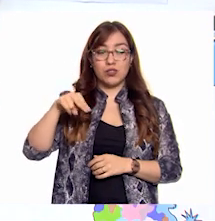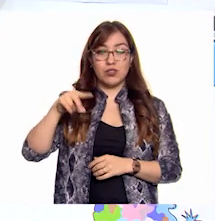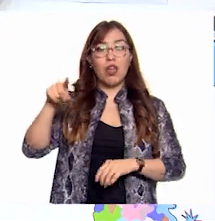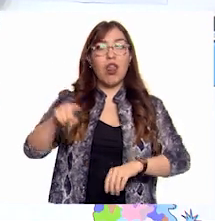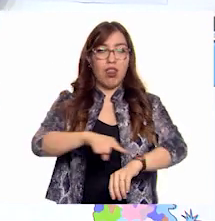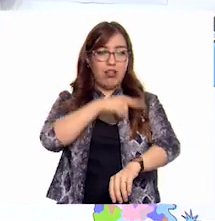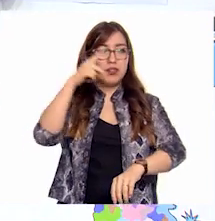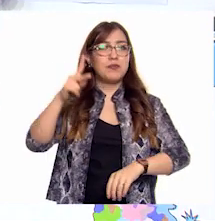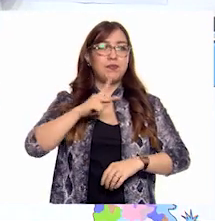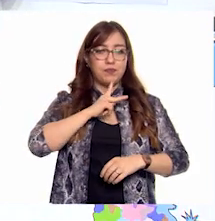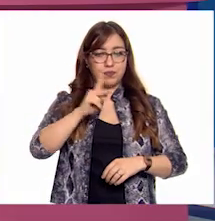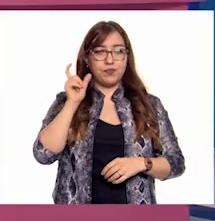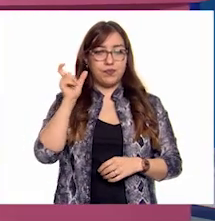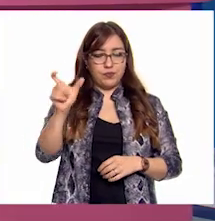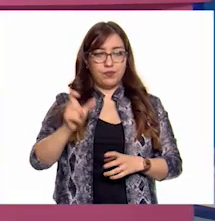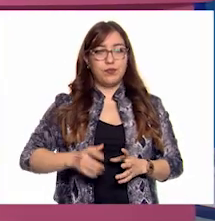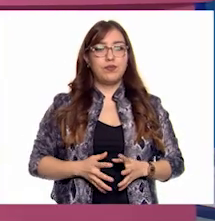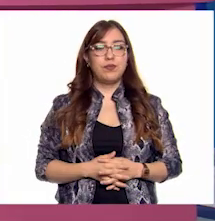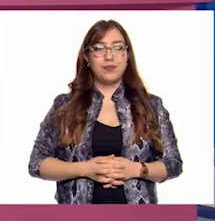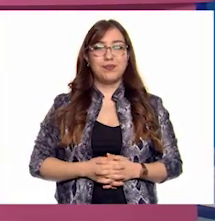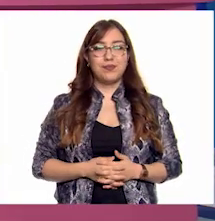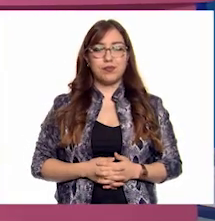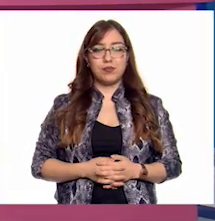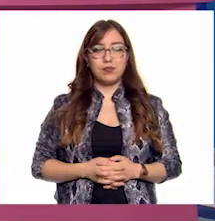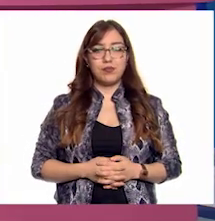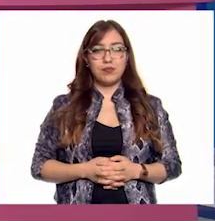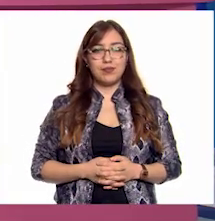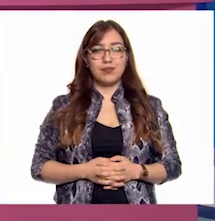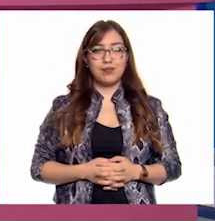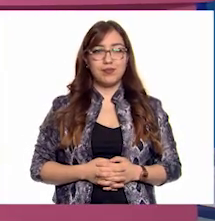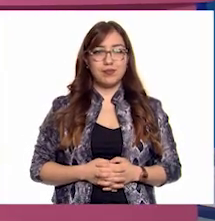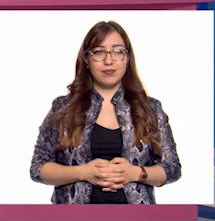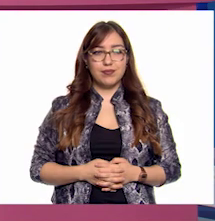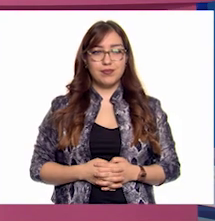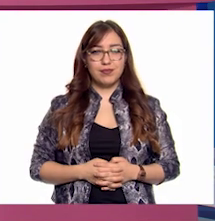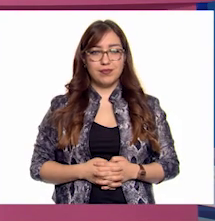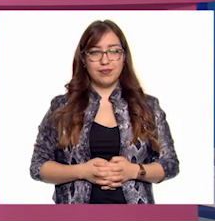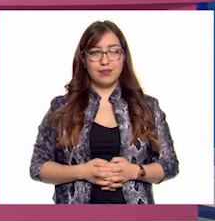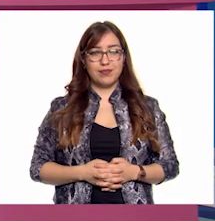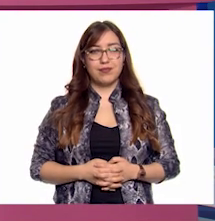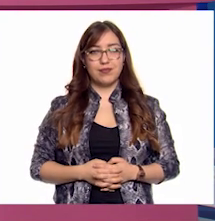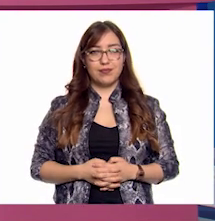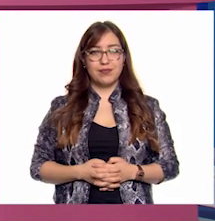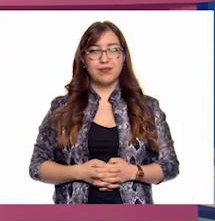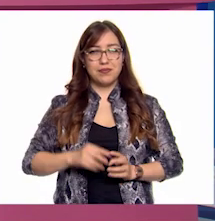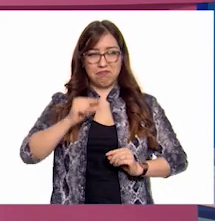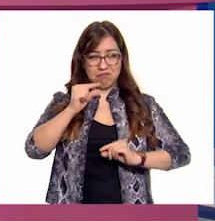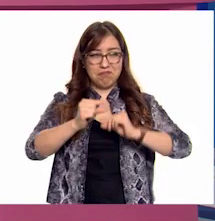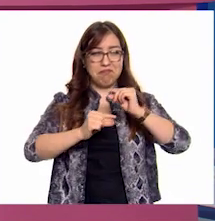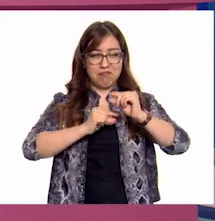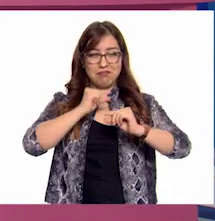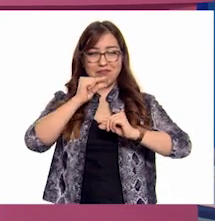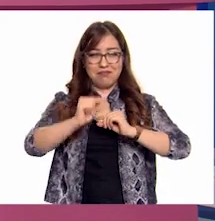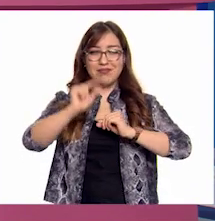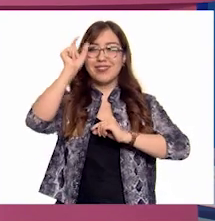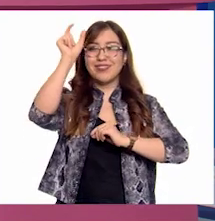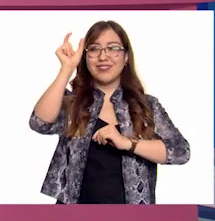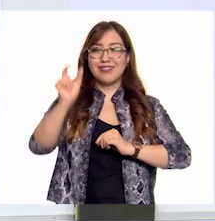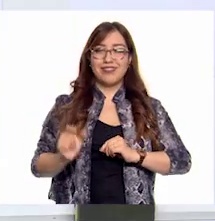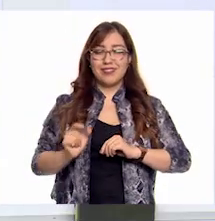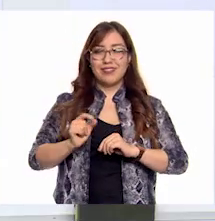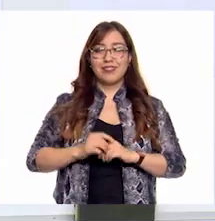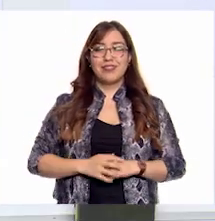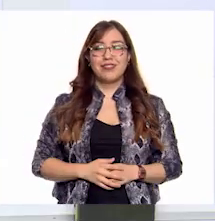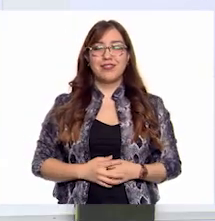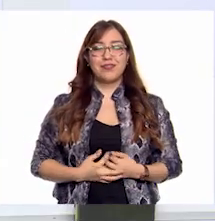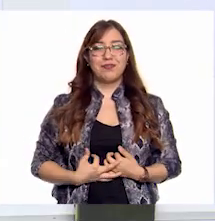larga. Sí. Muy larga, Ale. Pero ya casi, ya casi veo cuál es la secreta. Así está, Ya está